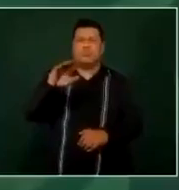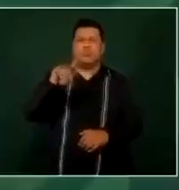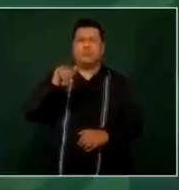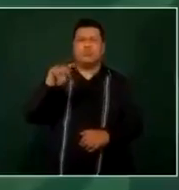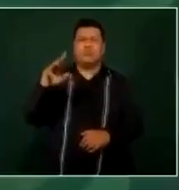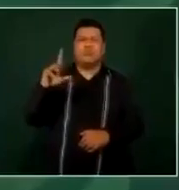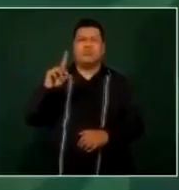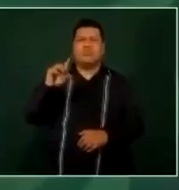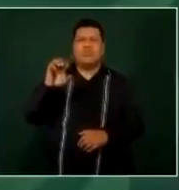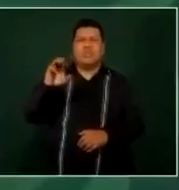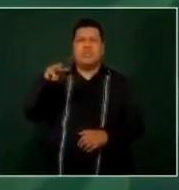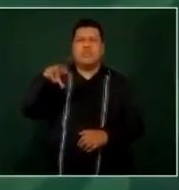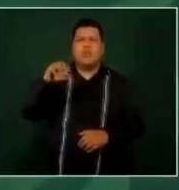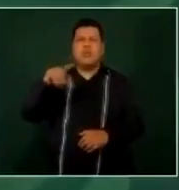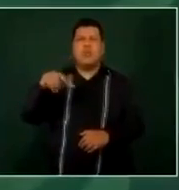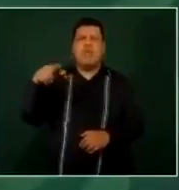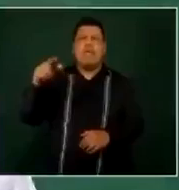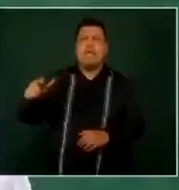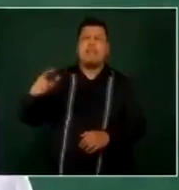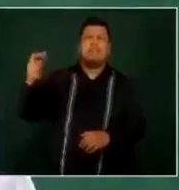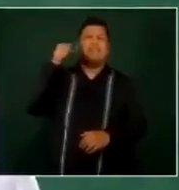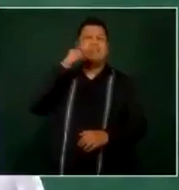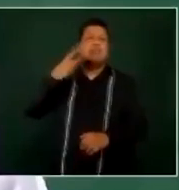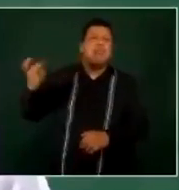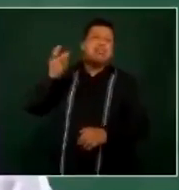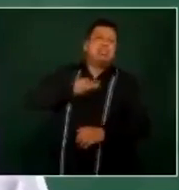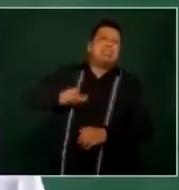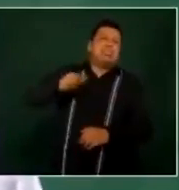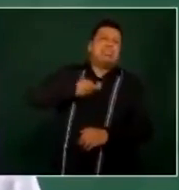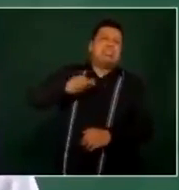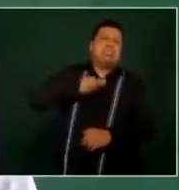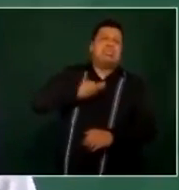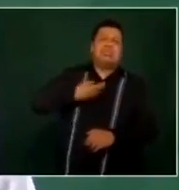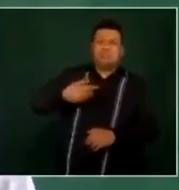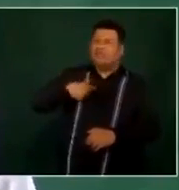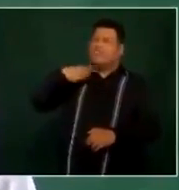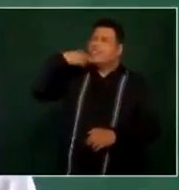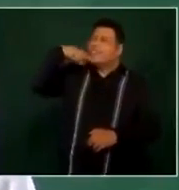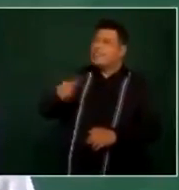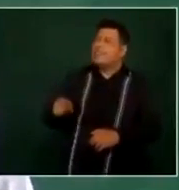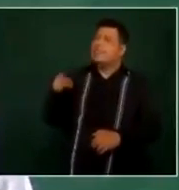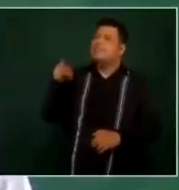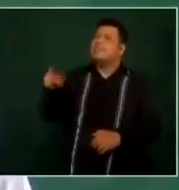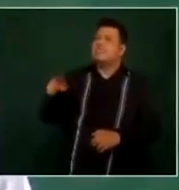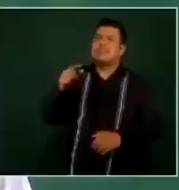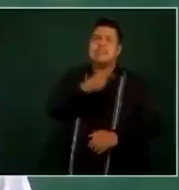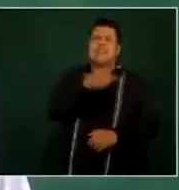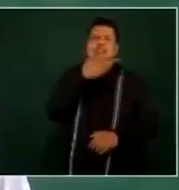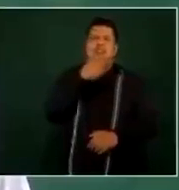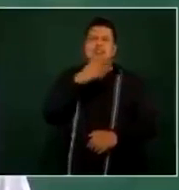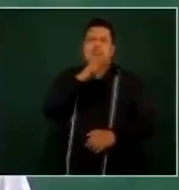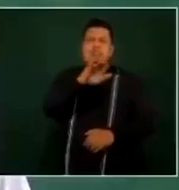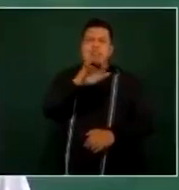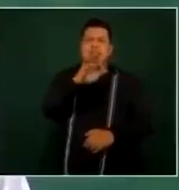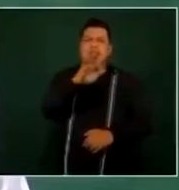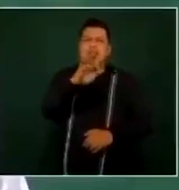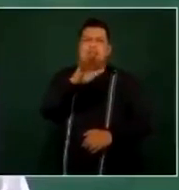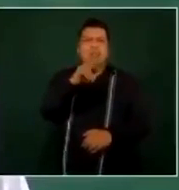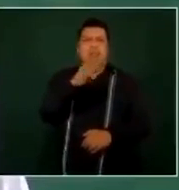¿qué le digo al señor Loret de Mola?, pues que Epimenio Ibarra es un periodista